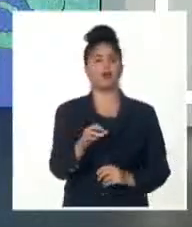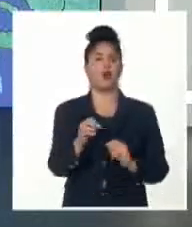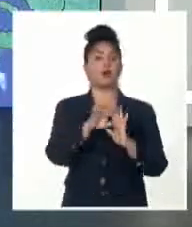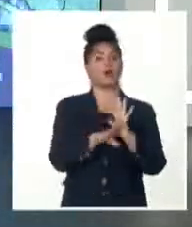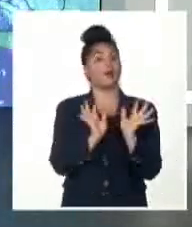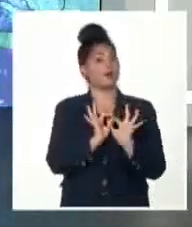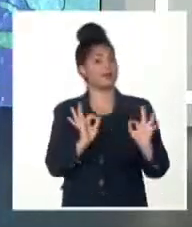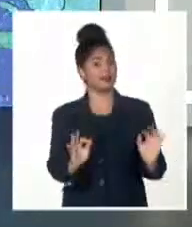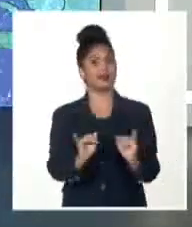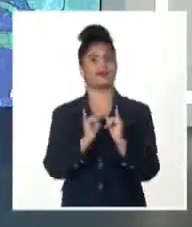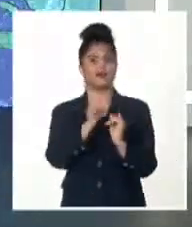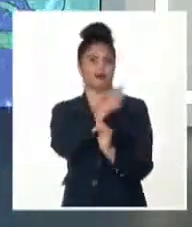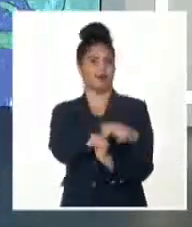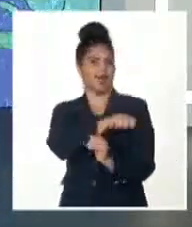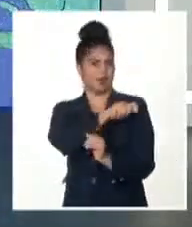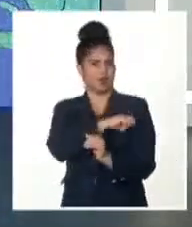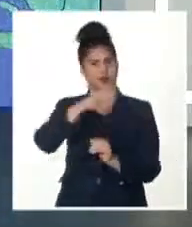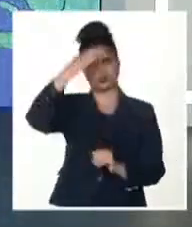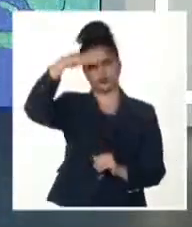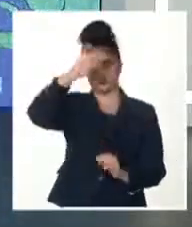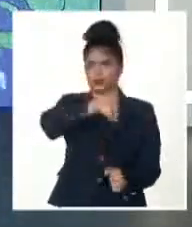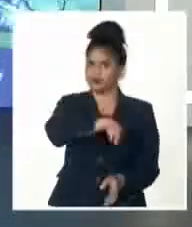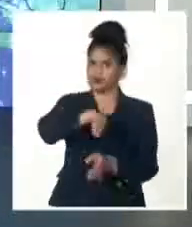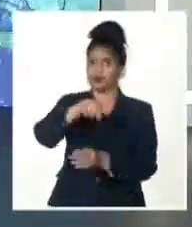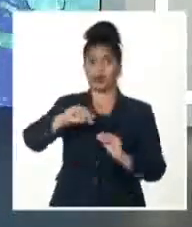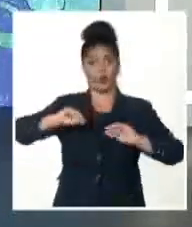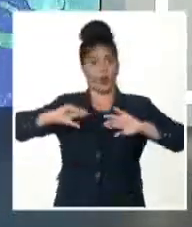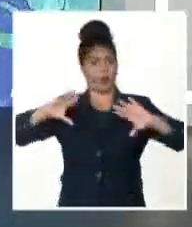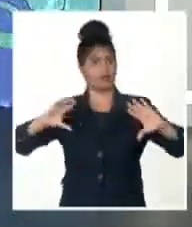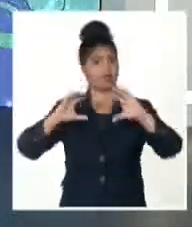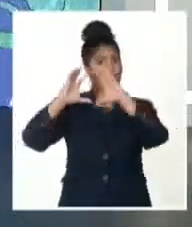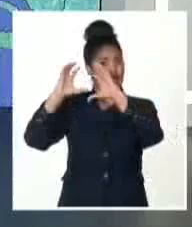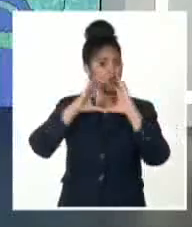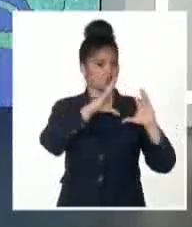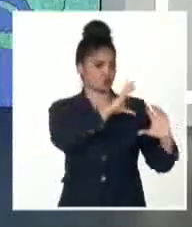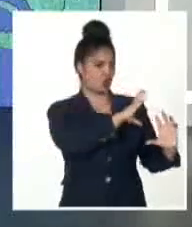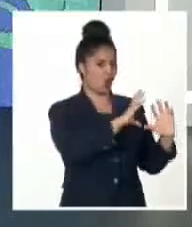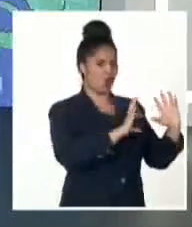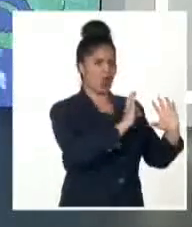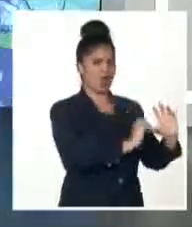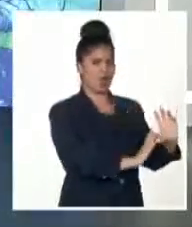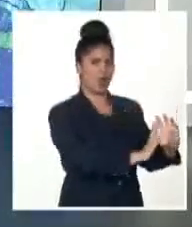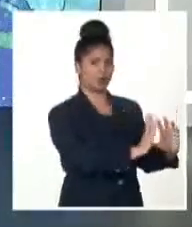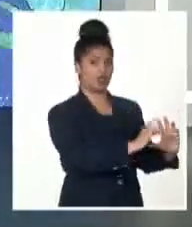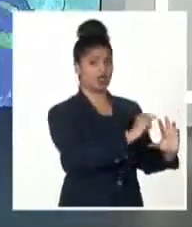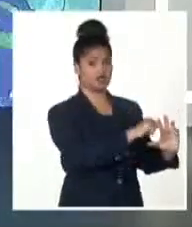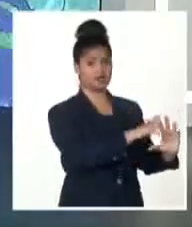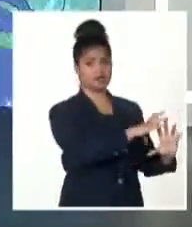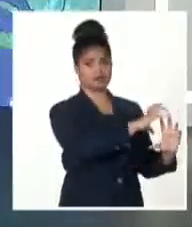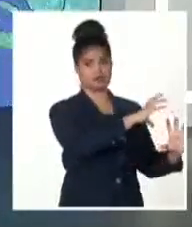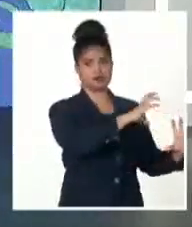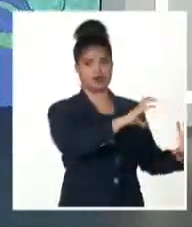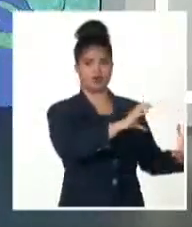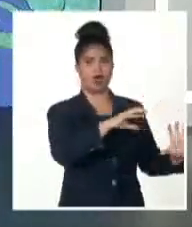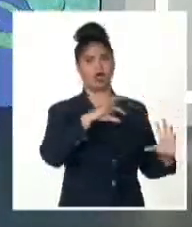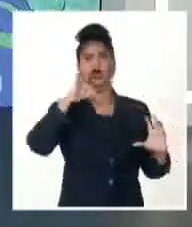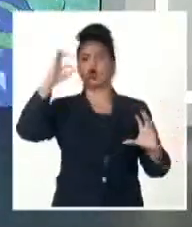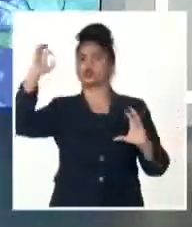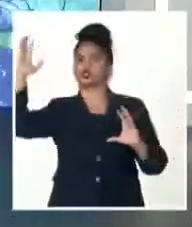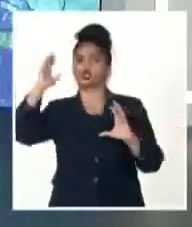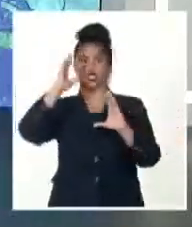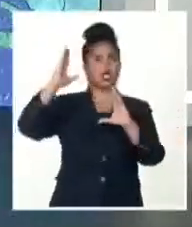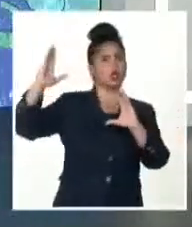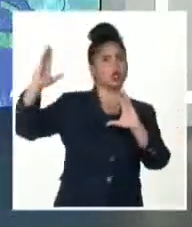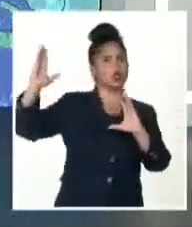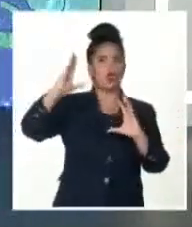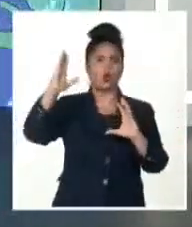Cuba, hoy, algunos nublados durante horas de la mañana en zonas de la región oriental, la presencia de poca nubosidad en el resto del país, alguna nubosidad alta, tuvimos alguna lluvia